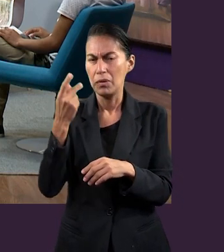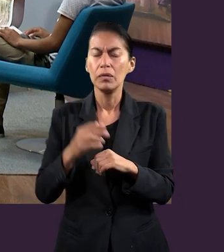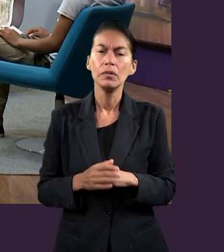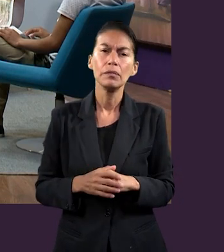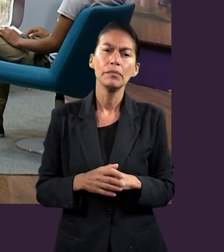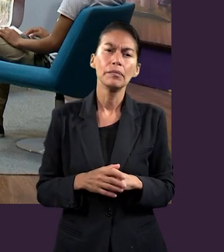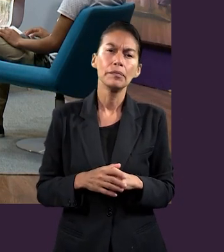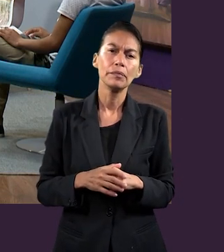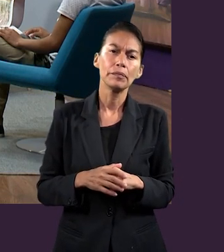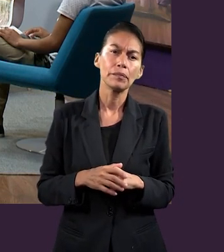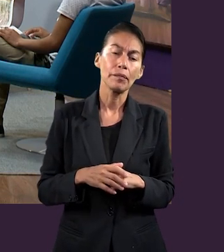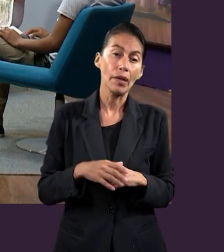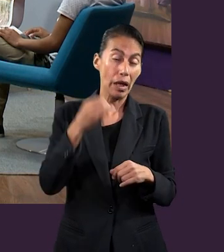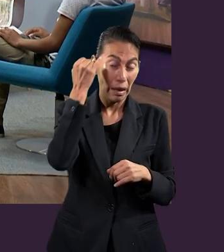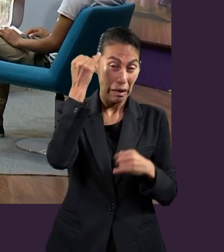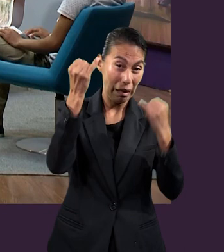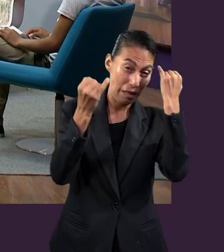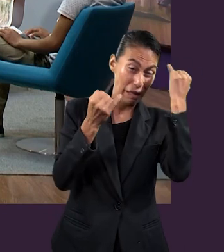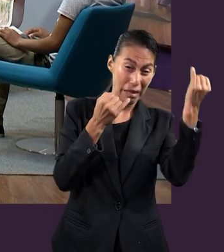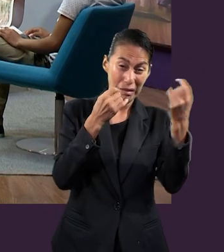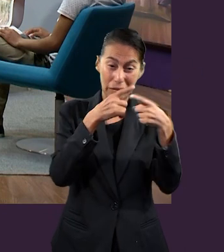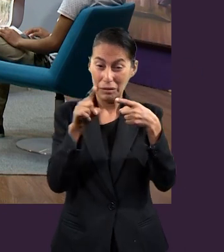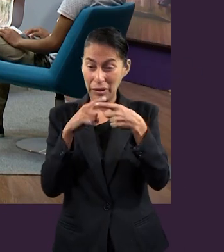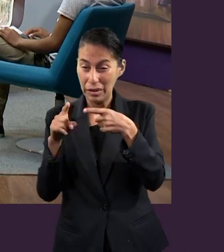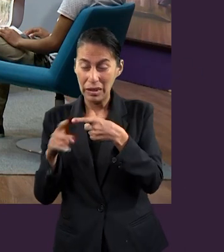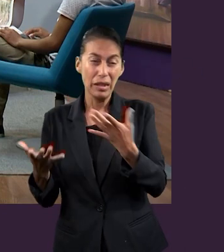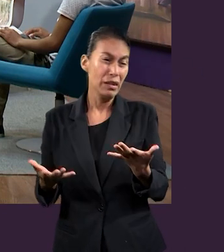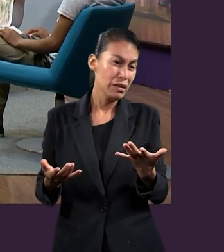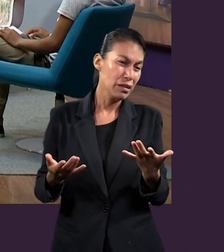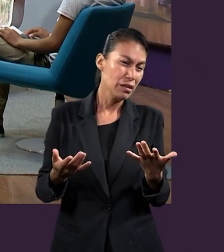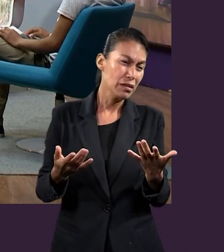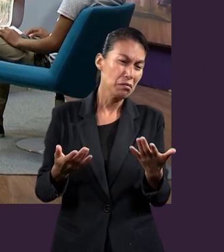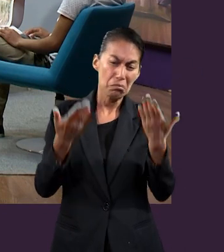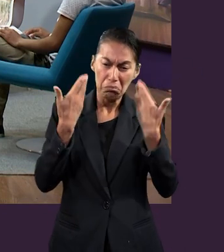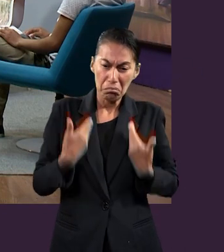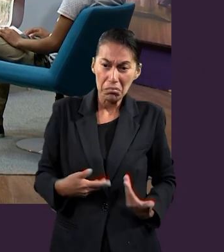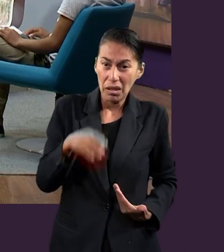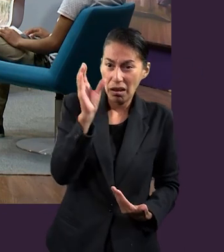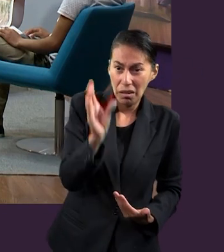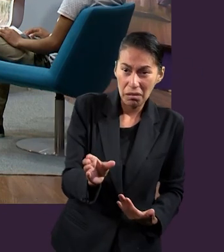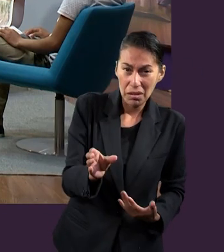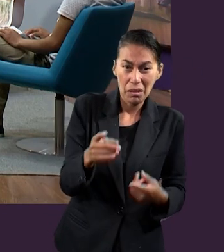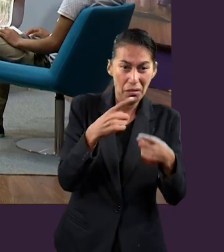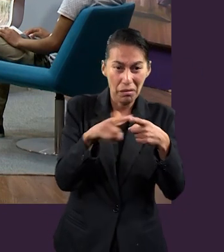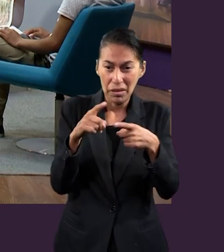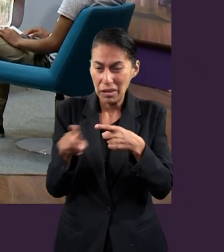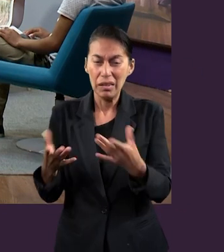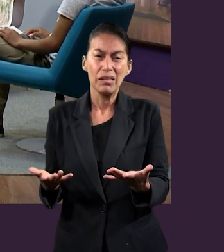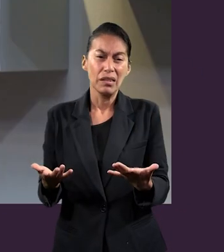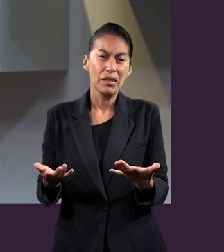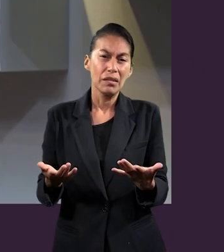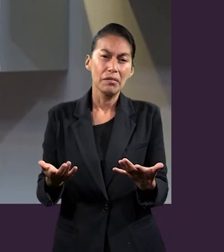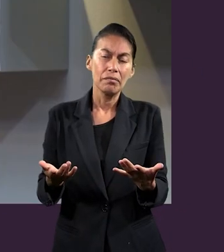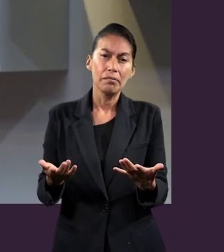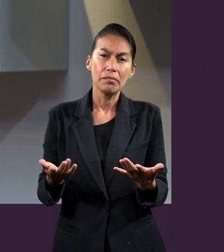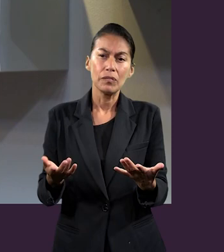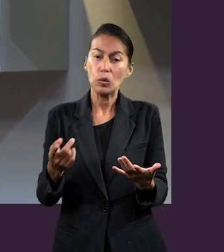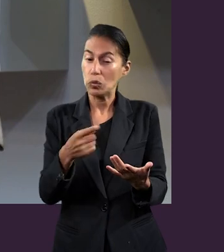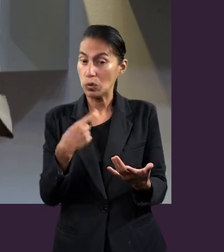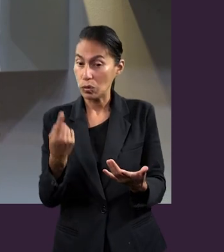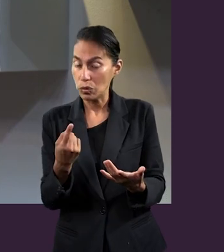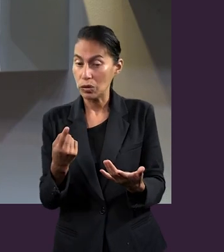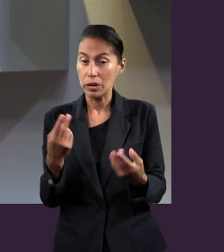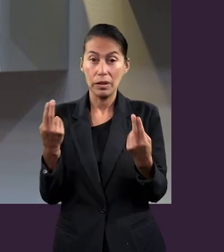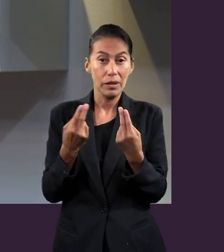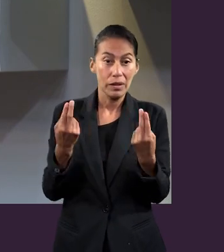pues con la diversidad de pensamientos, de ideas, de maneras de ser, temperamentos, carácter, tenemos